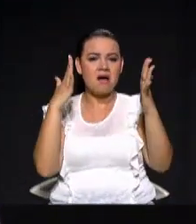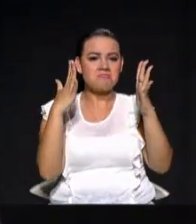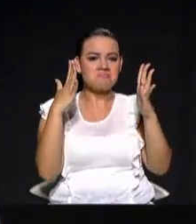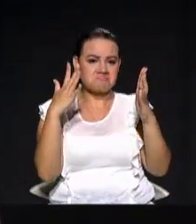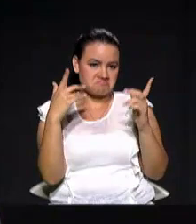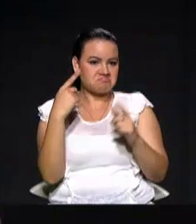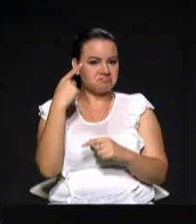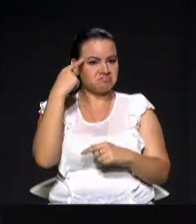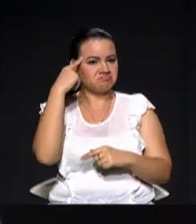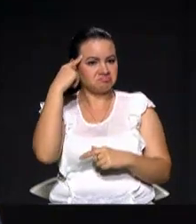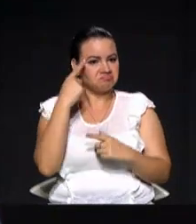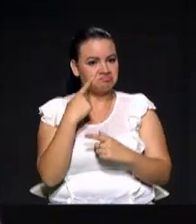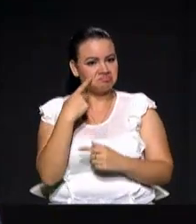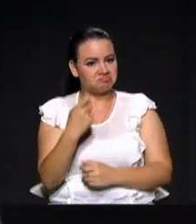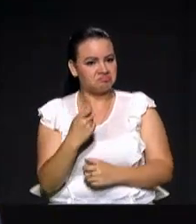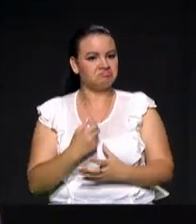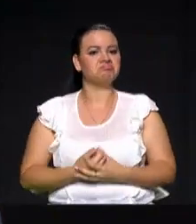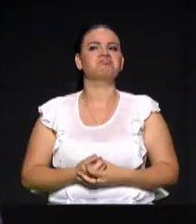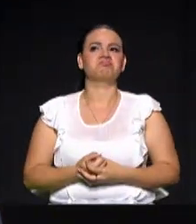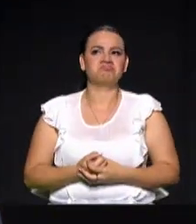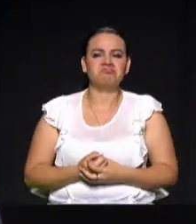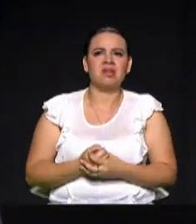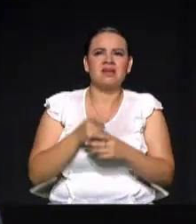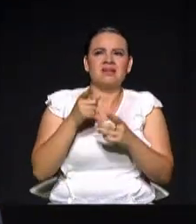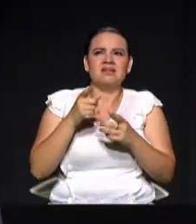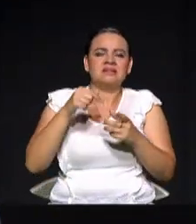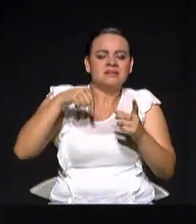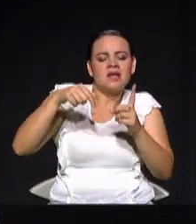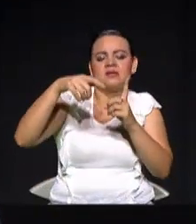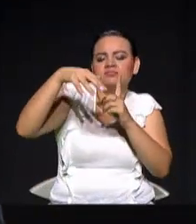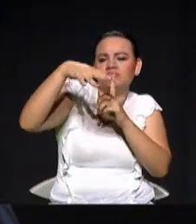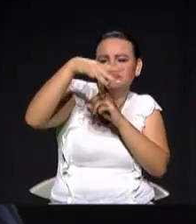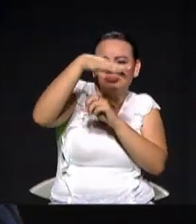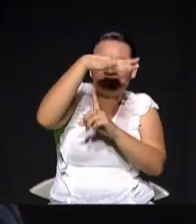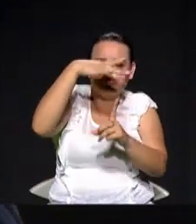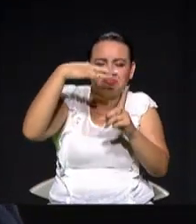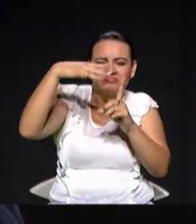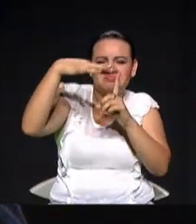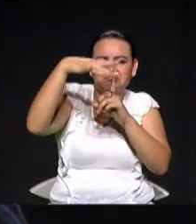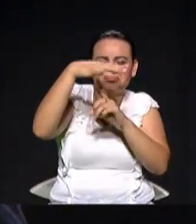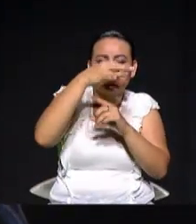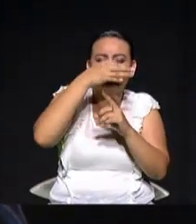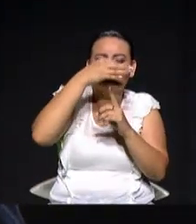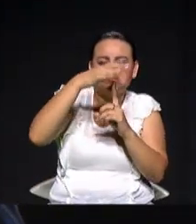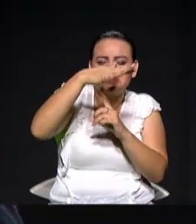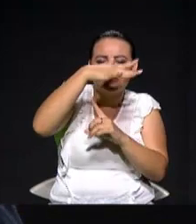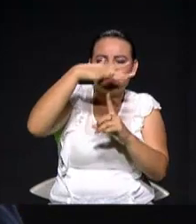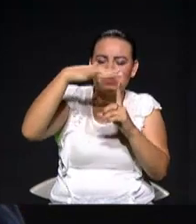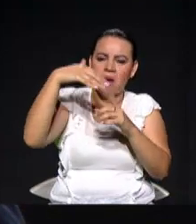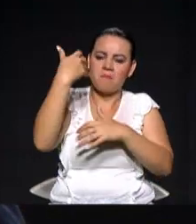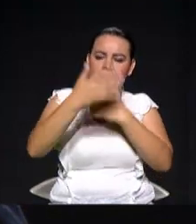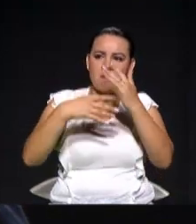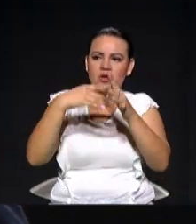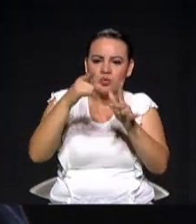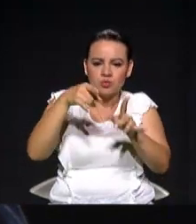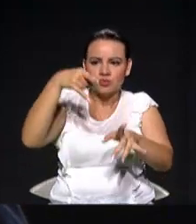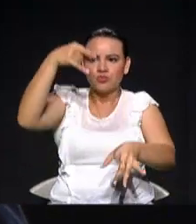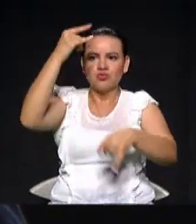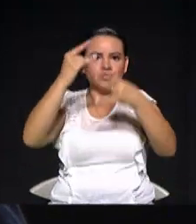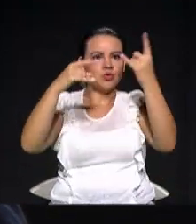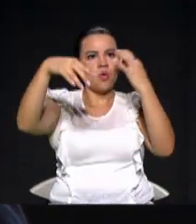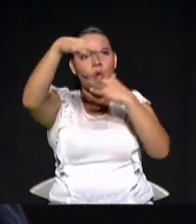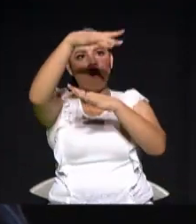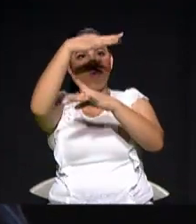mejorar mucho a la calidad del aire, se puede mejorar mucho el mismo medio ambiente, se puede combatir el estrés de las